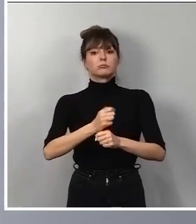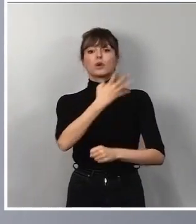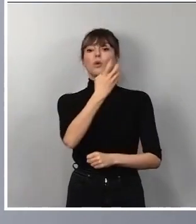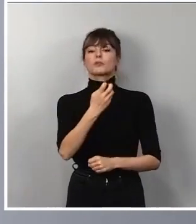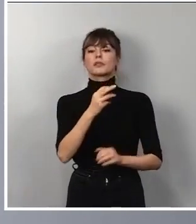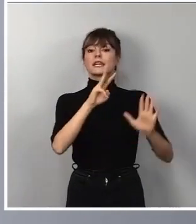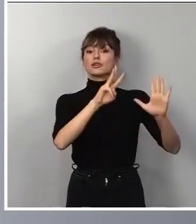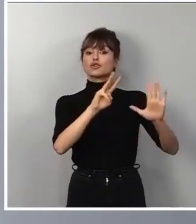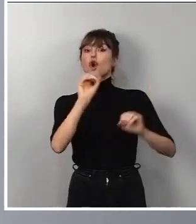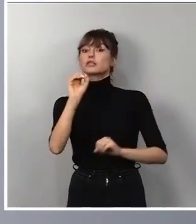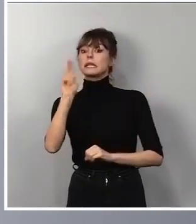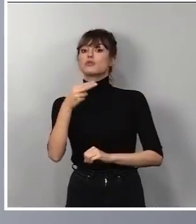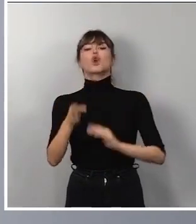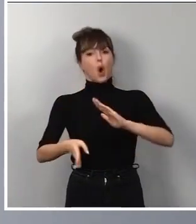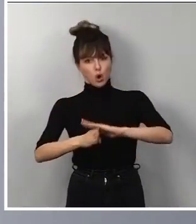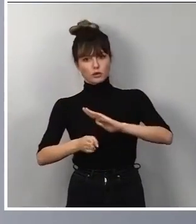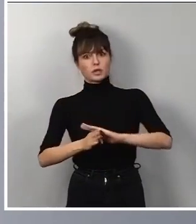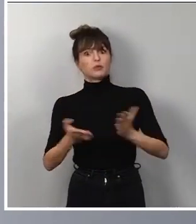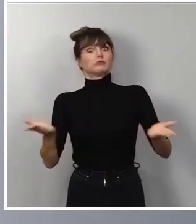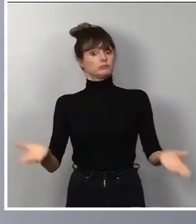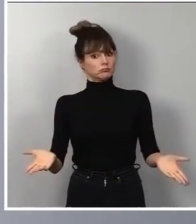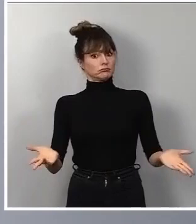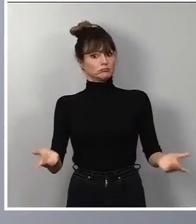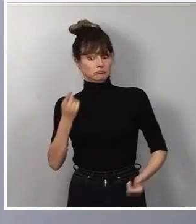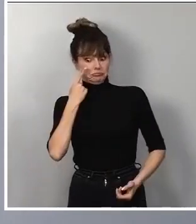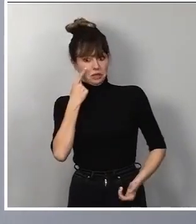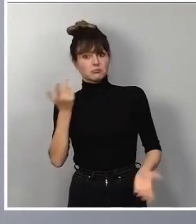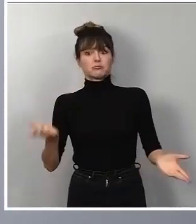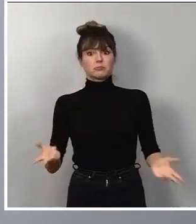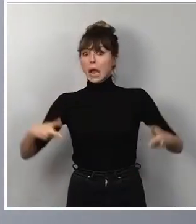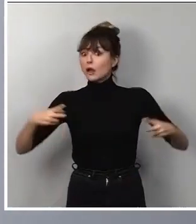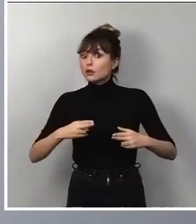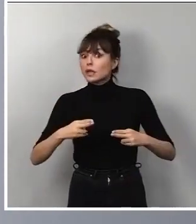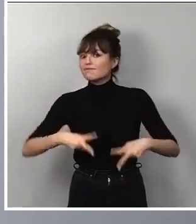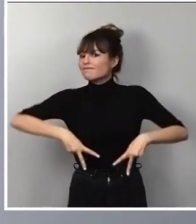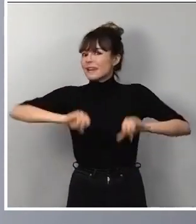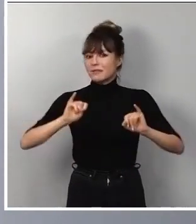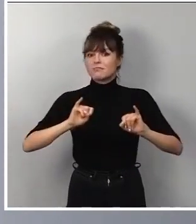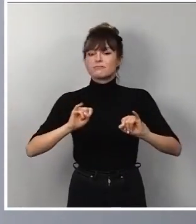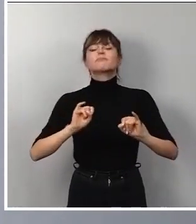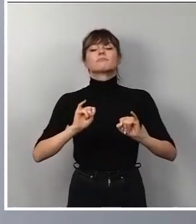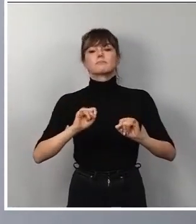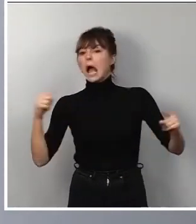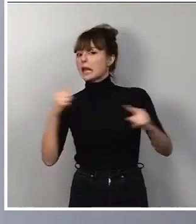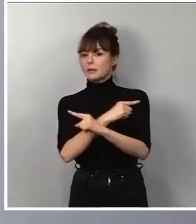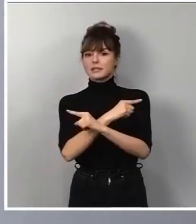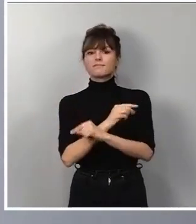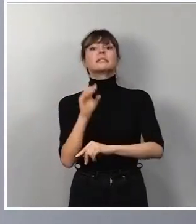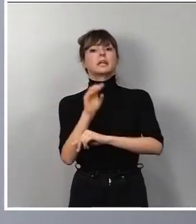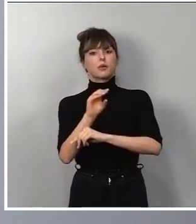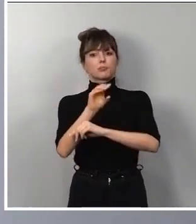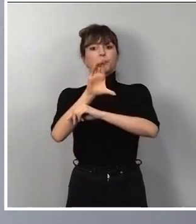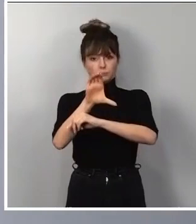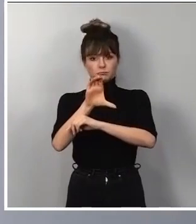480 euros. Por tanto, como ven ustedes, no solamente no hay ningún recorte, sino que hacemos una ampliación de la cuantía